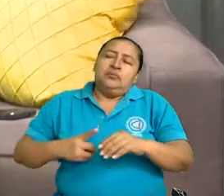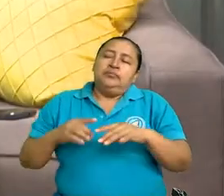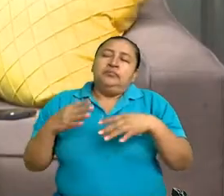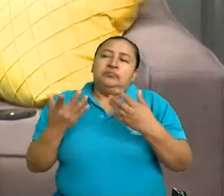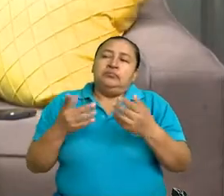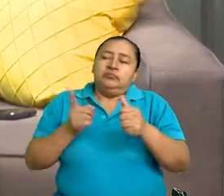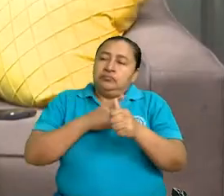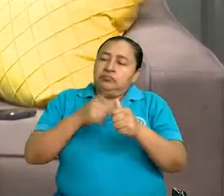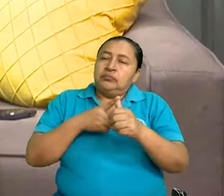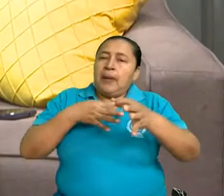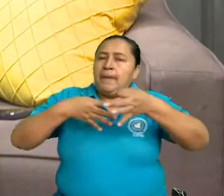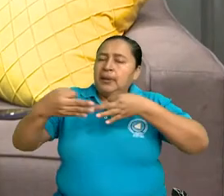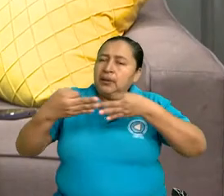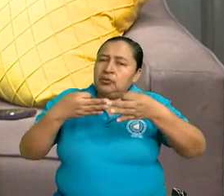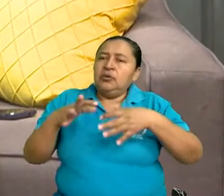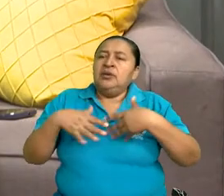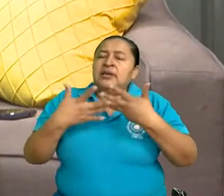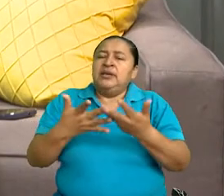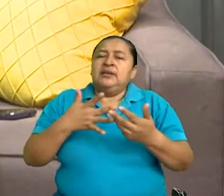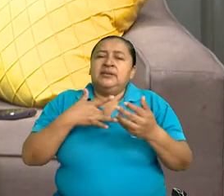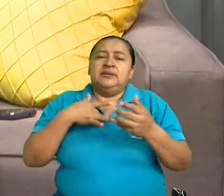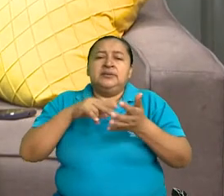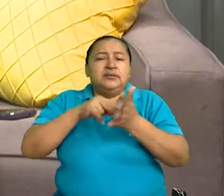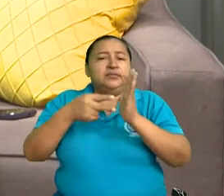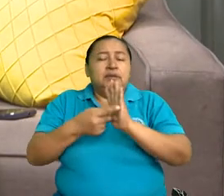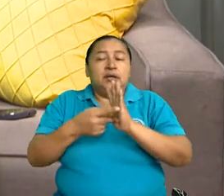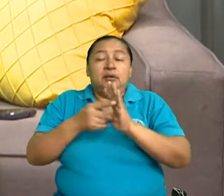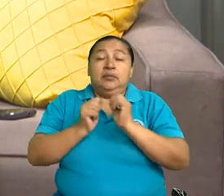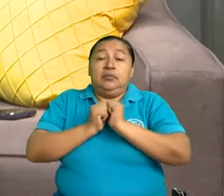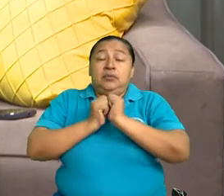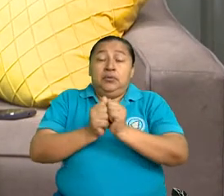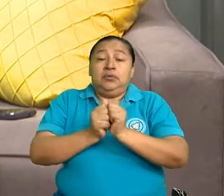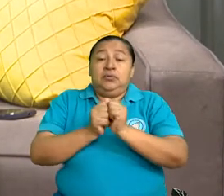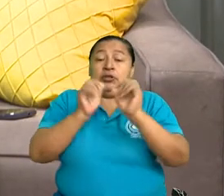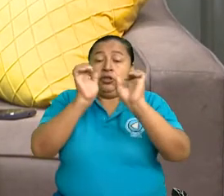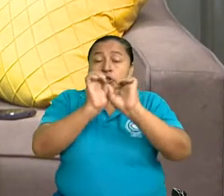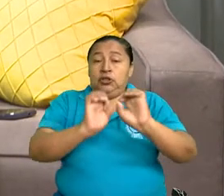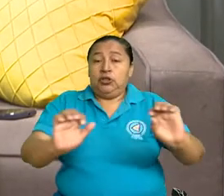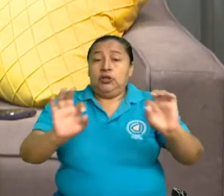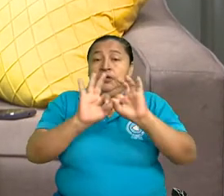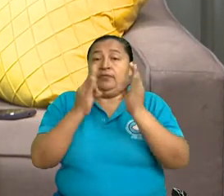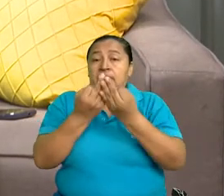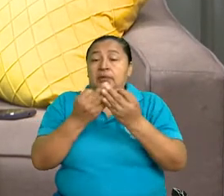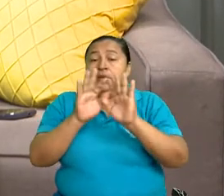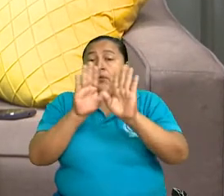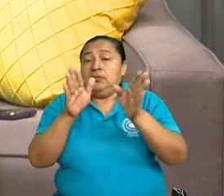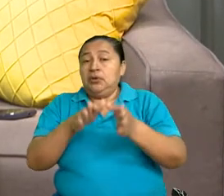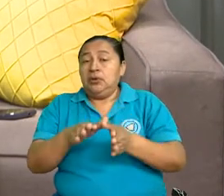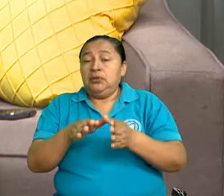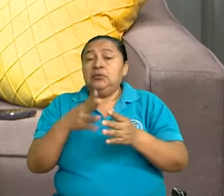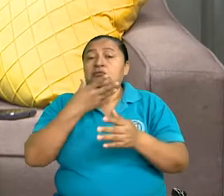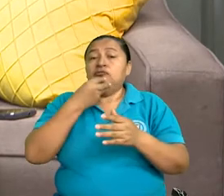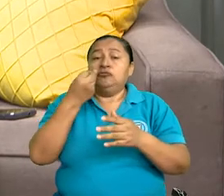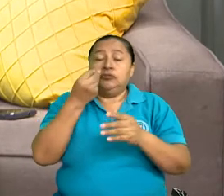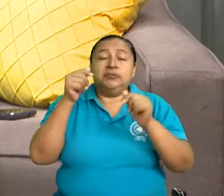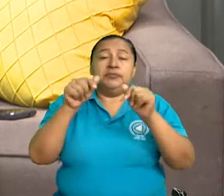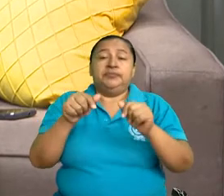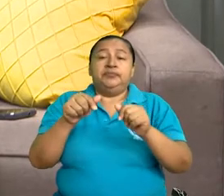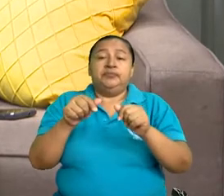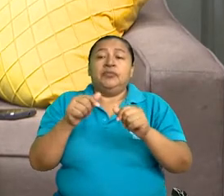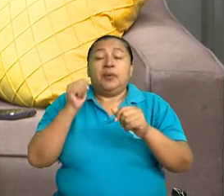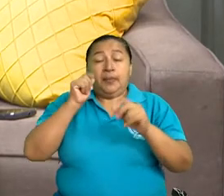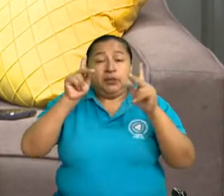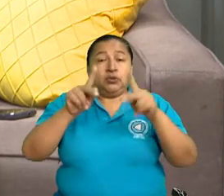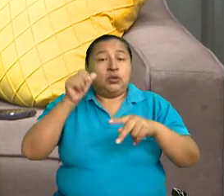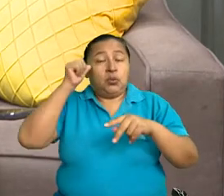que significa para el acompañamiento de las familias nicaragüenses, de la niñez, de la familia, de las mujeres, de la adolescencia, de los adultos